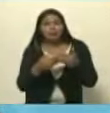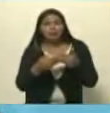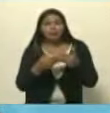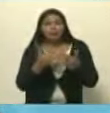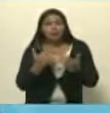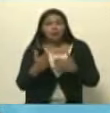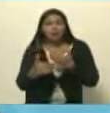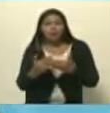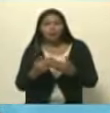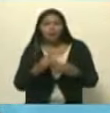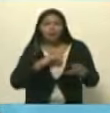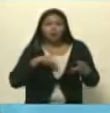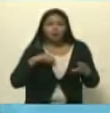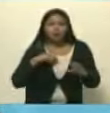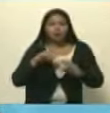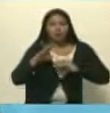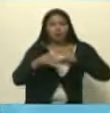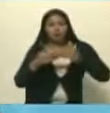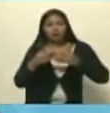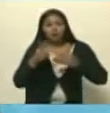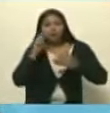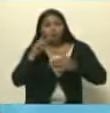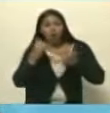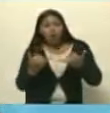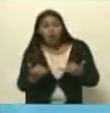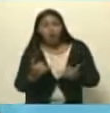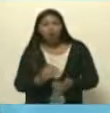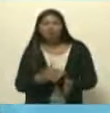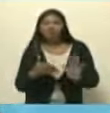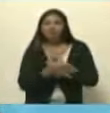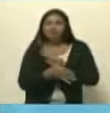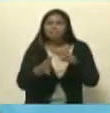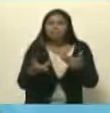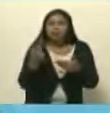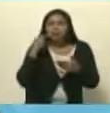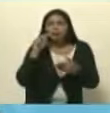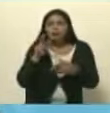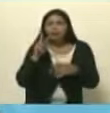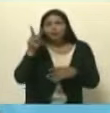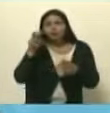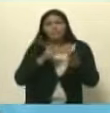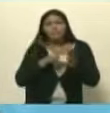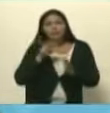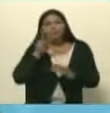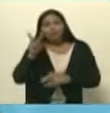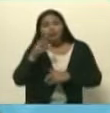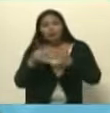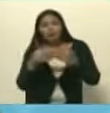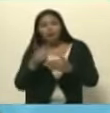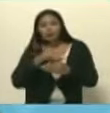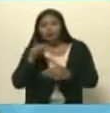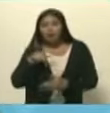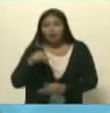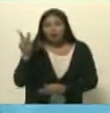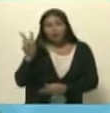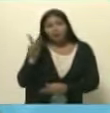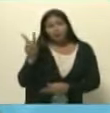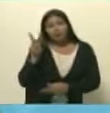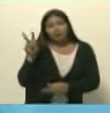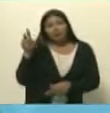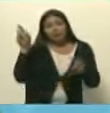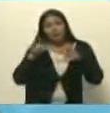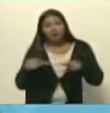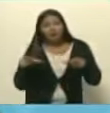para contextualizar a quienes nos están viendo hasta ahora que ocurría en el 2002 no solamente en Venezuela sino en la